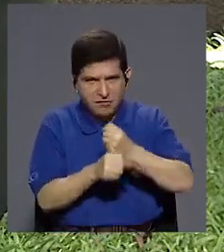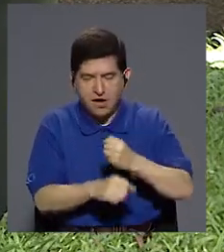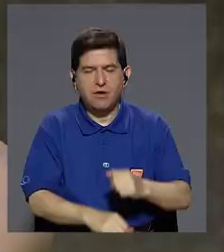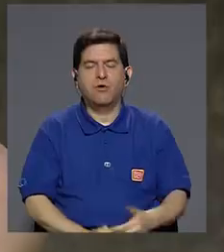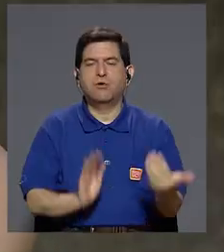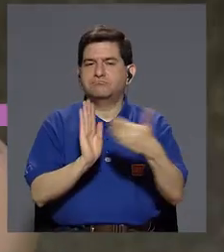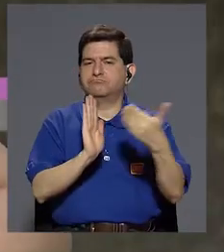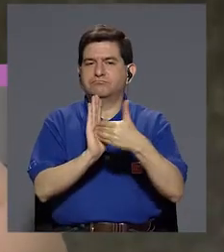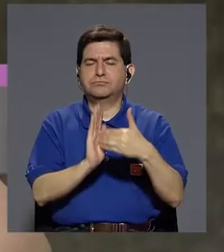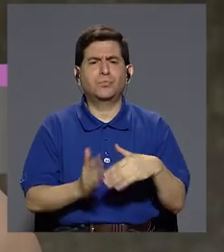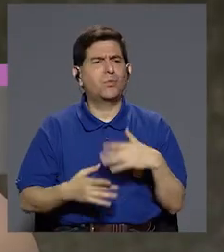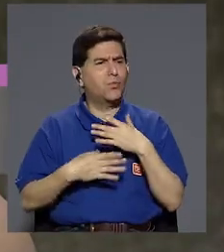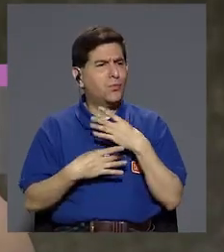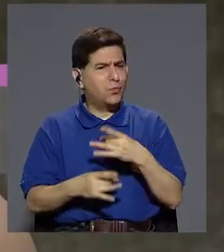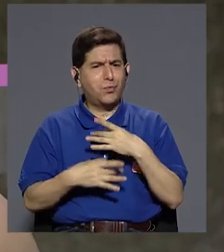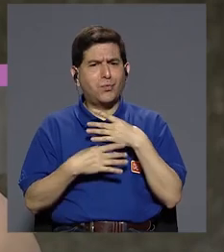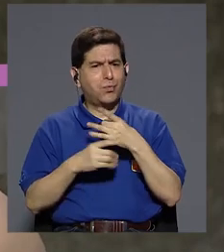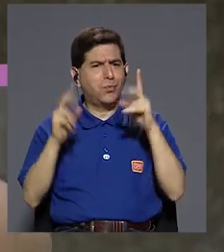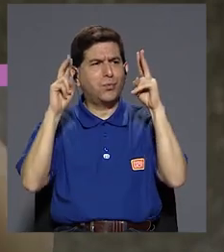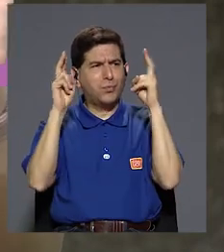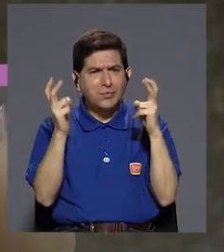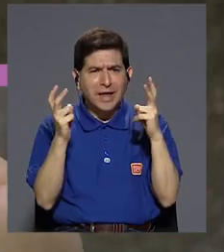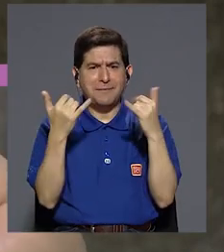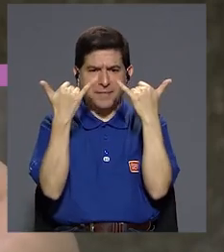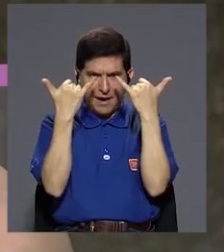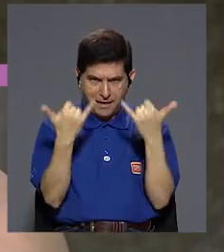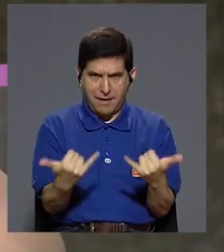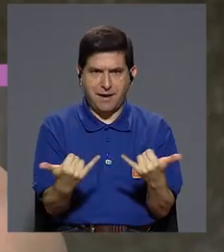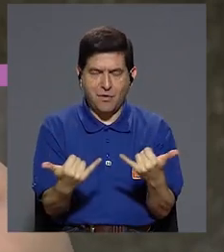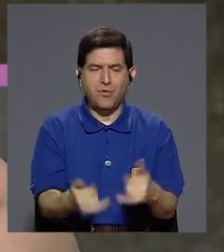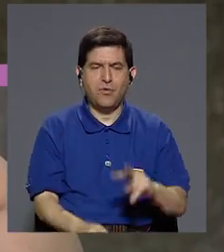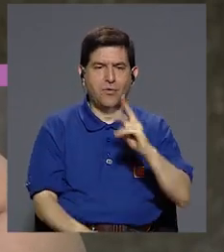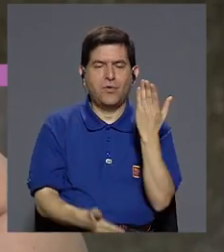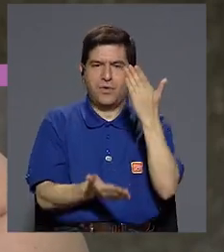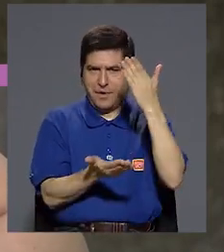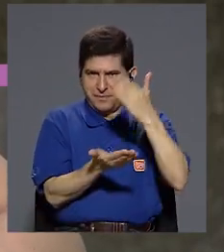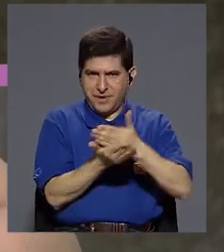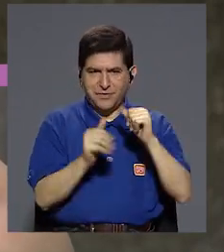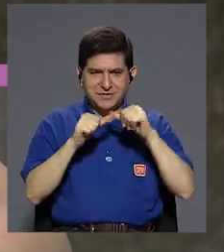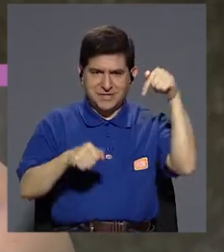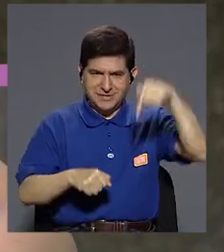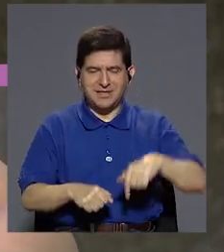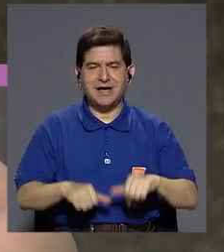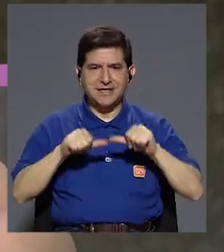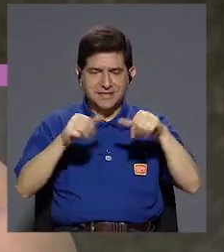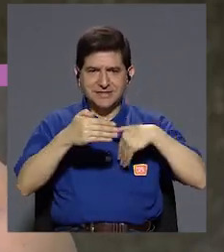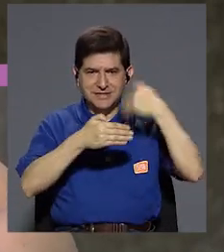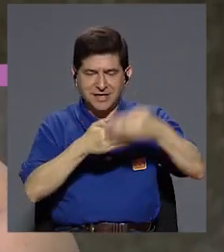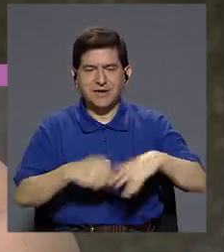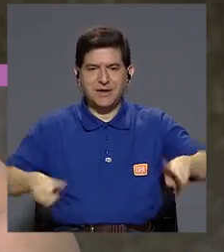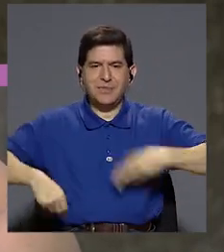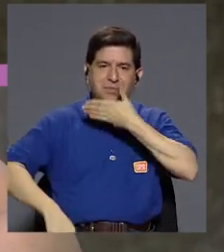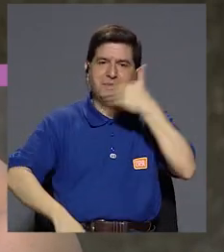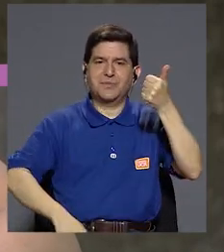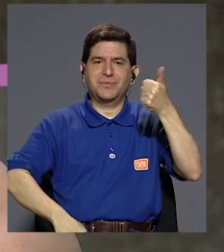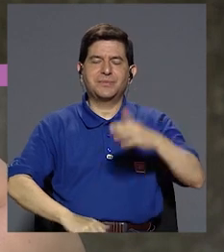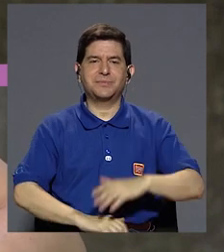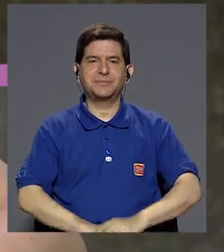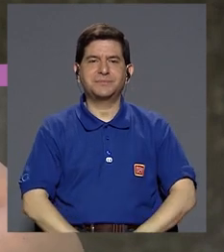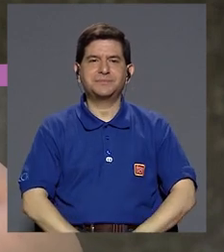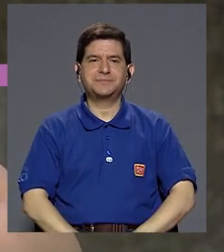Bueno, Andrés, muy interesante. El es momento de hacer una segunda pausa. Quédese con nosotros, ya regresamos con más de Vivir Mejor.